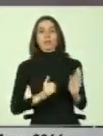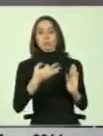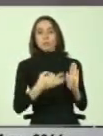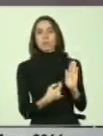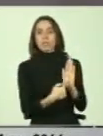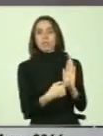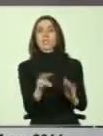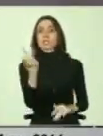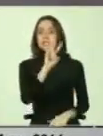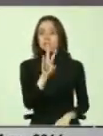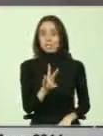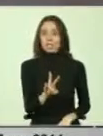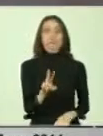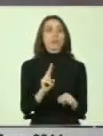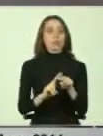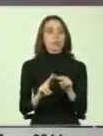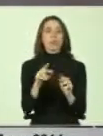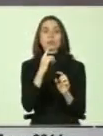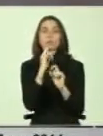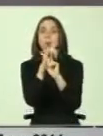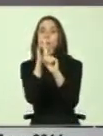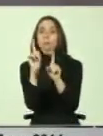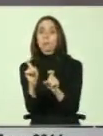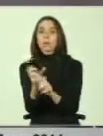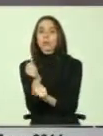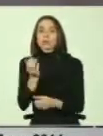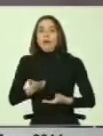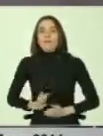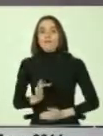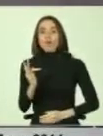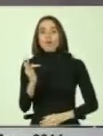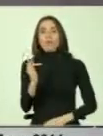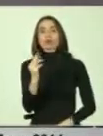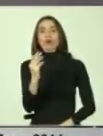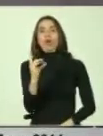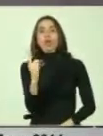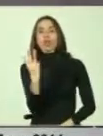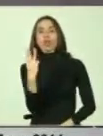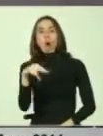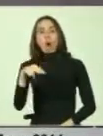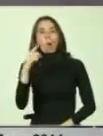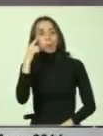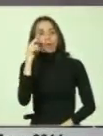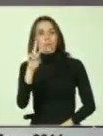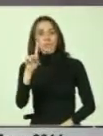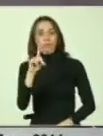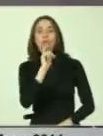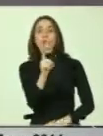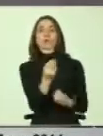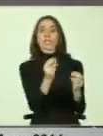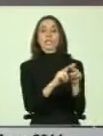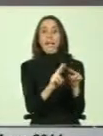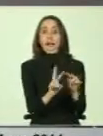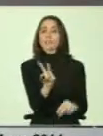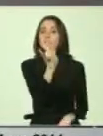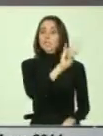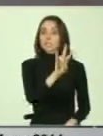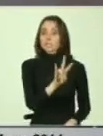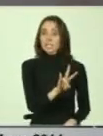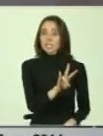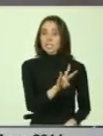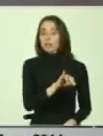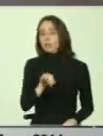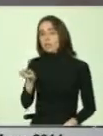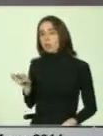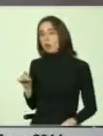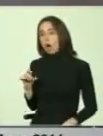está haciendo una pregunta de Fundación Down 21 en torno a... Bueno, ¿qué se puede hacer? Cenadis, y después Cristian puede